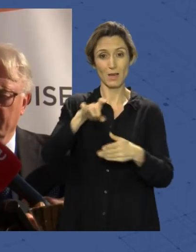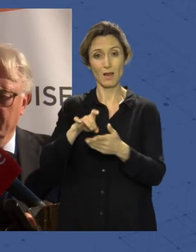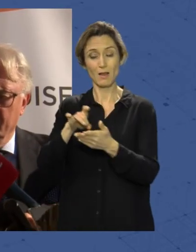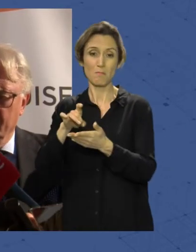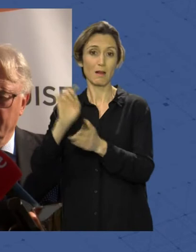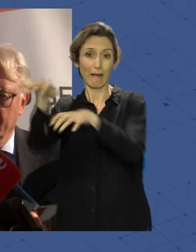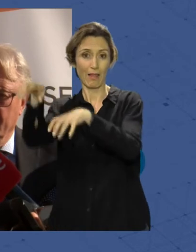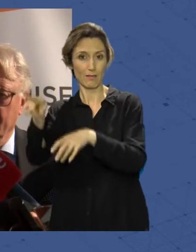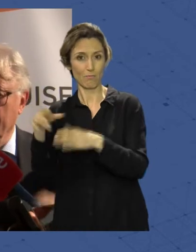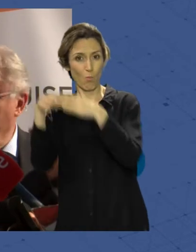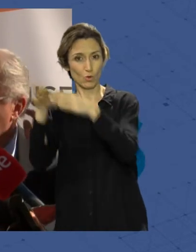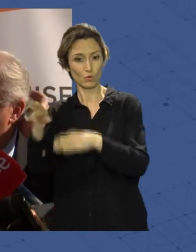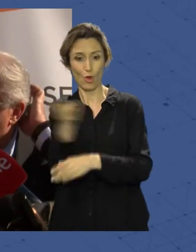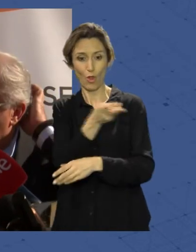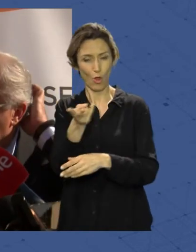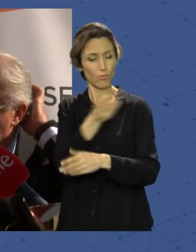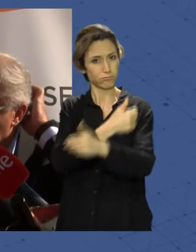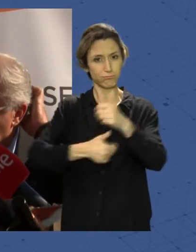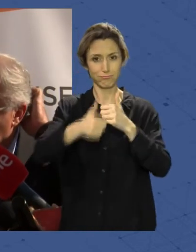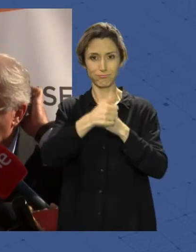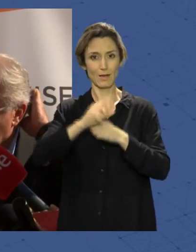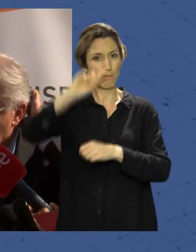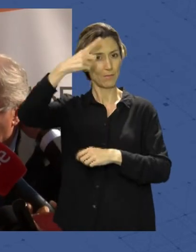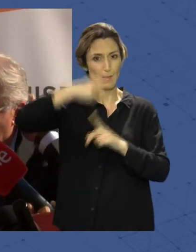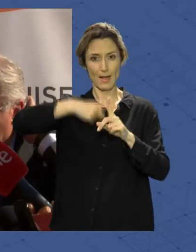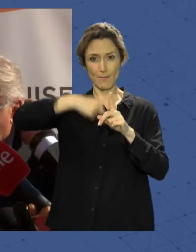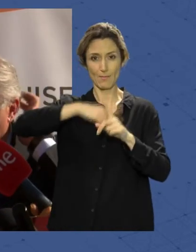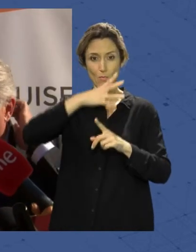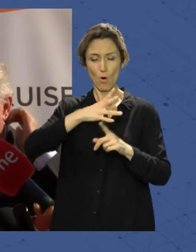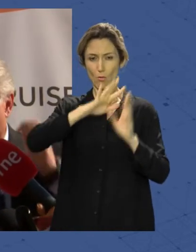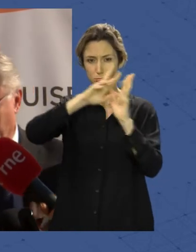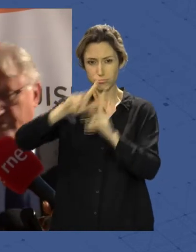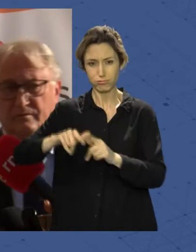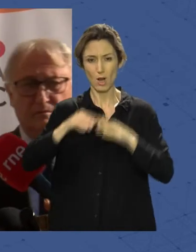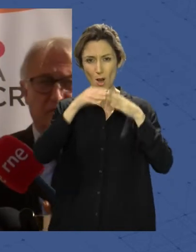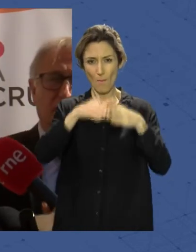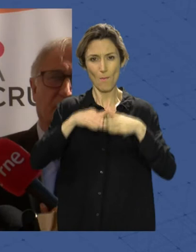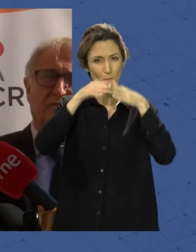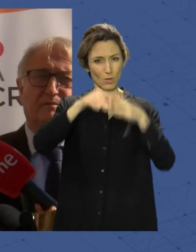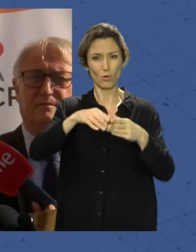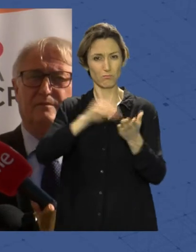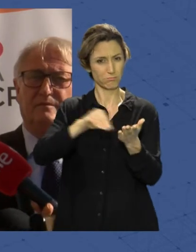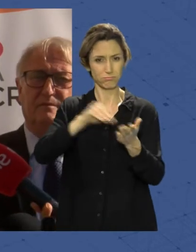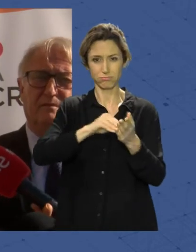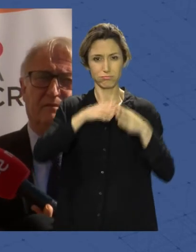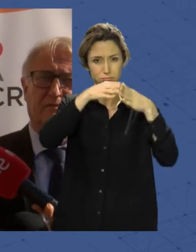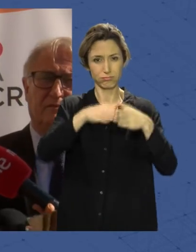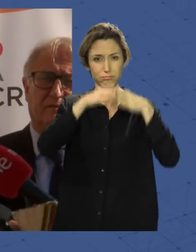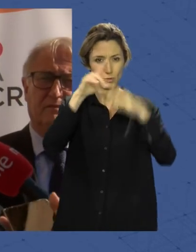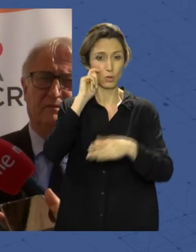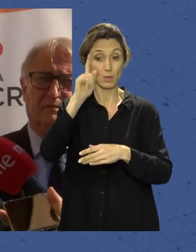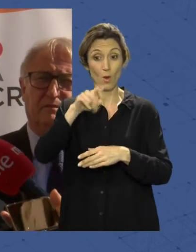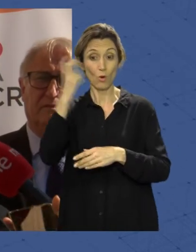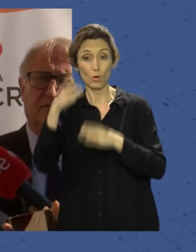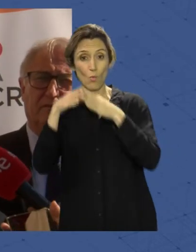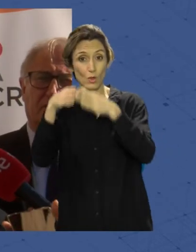que son puertos de primer nivel en cuanto al número de escalas que hacen los cruceros y que el resto de puertos, el